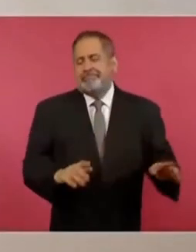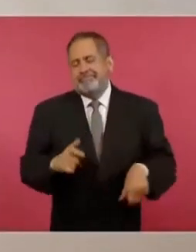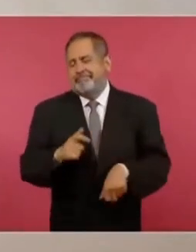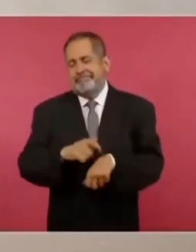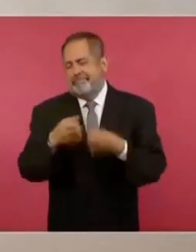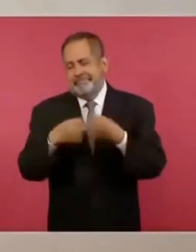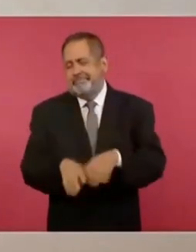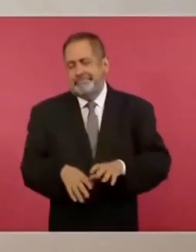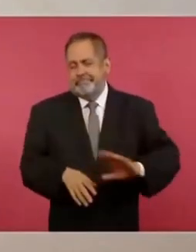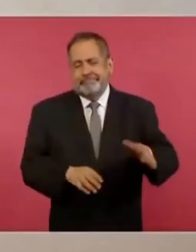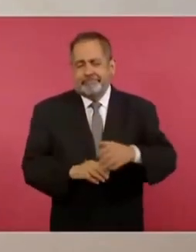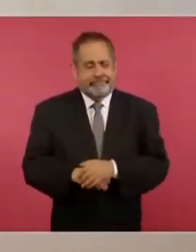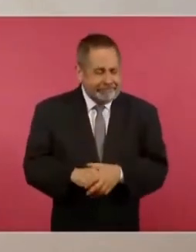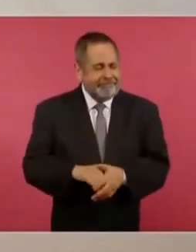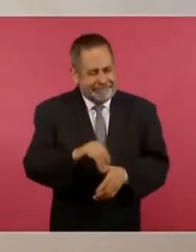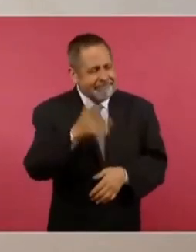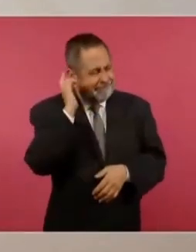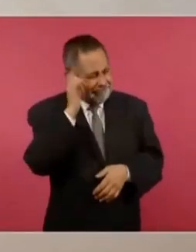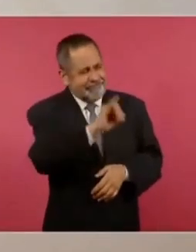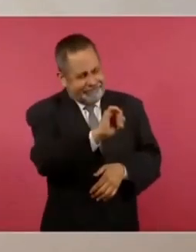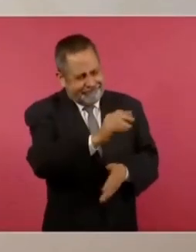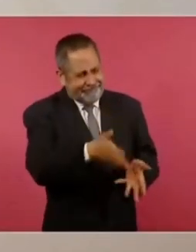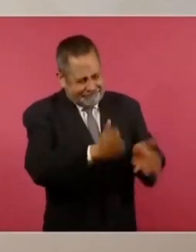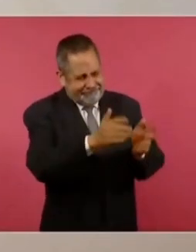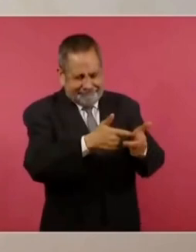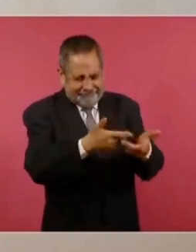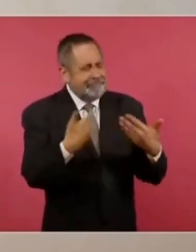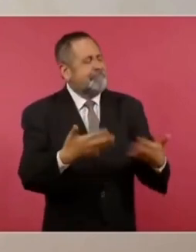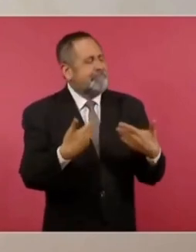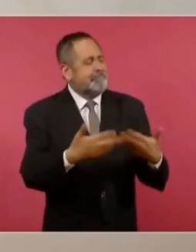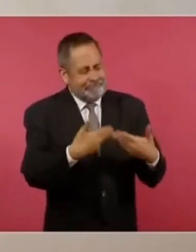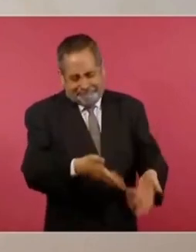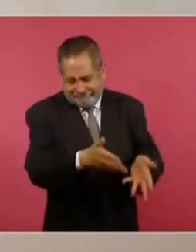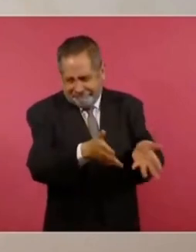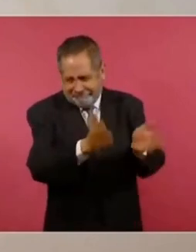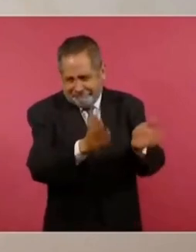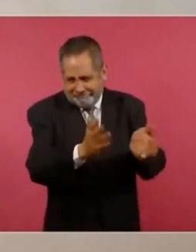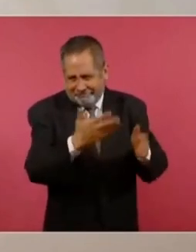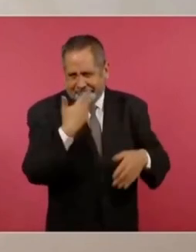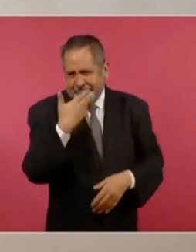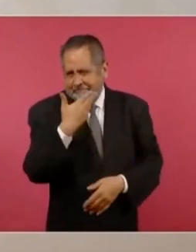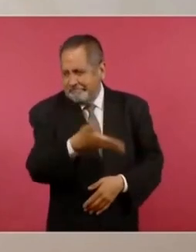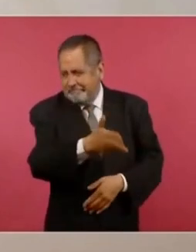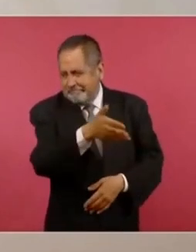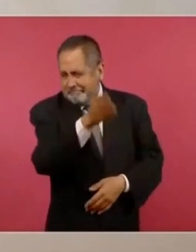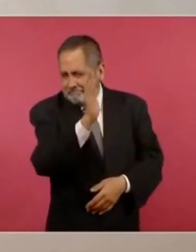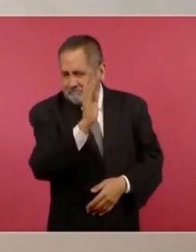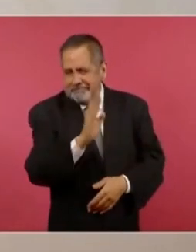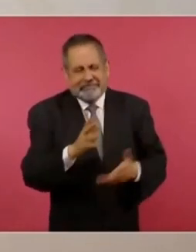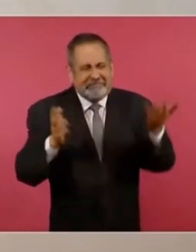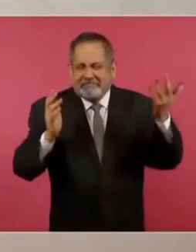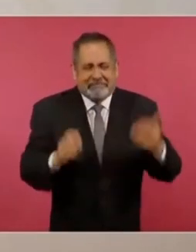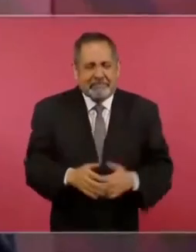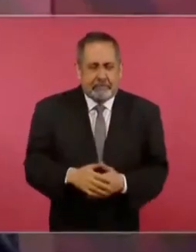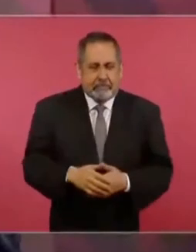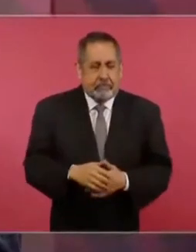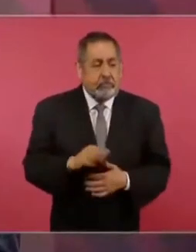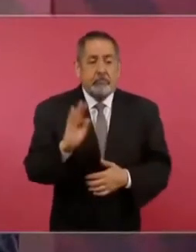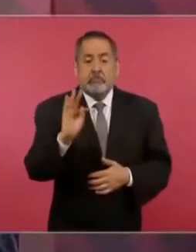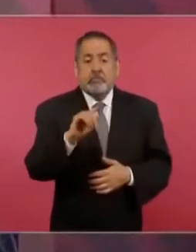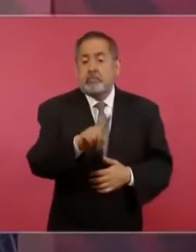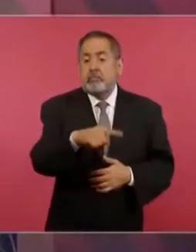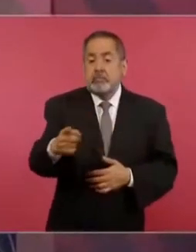Es nada más de decirle, sigue tu camino, ahí la llevas, vas muy bien. Si se trata de un joven,